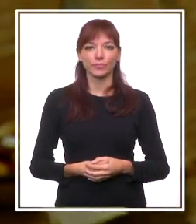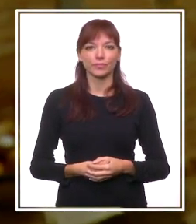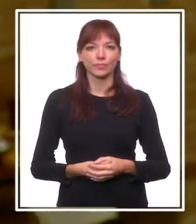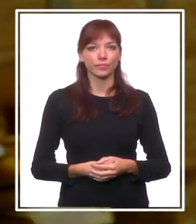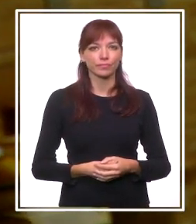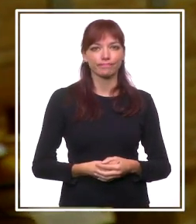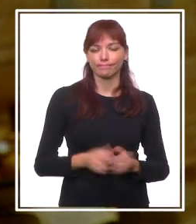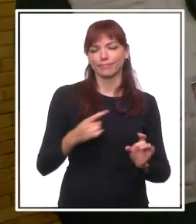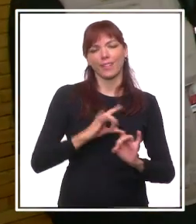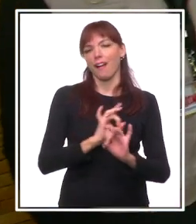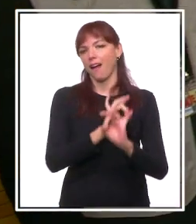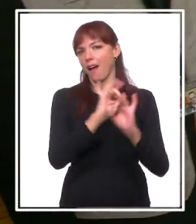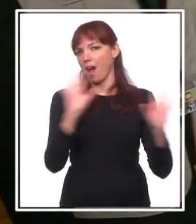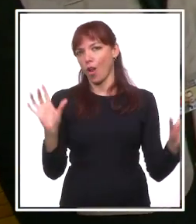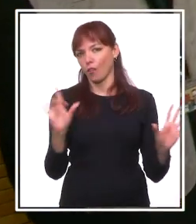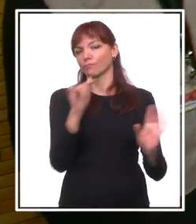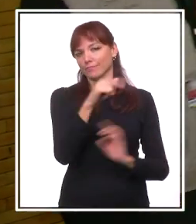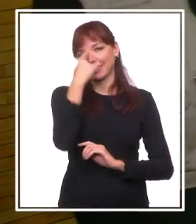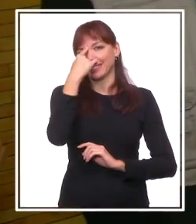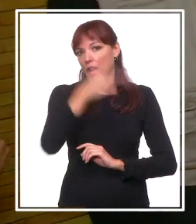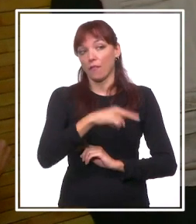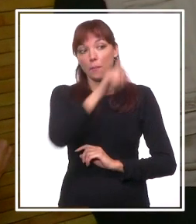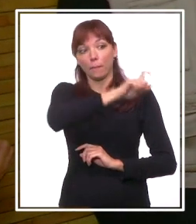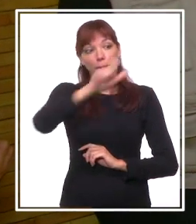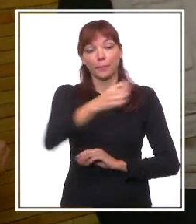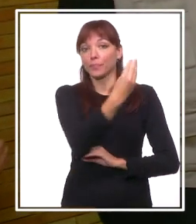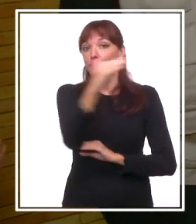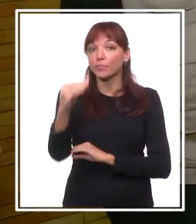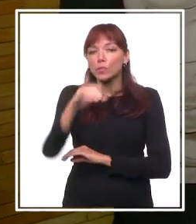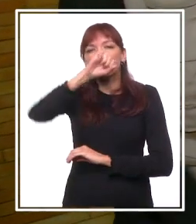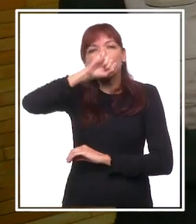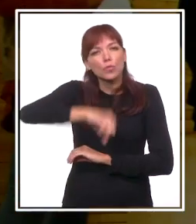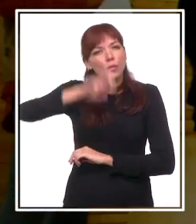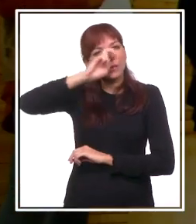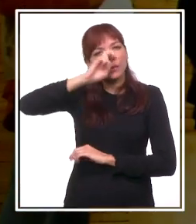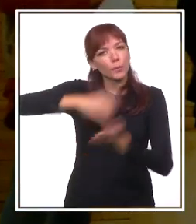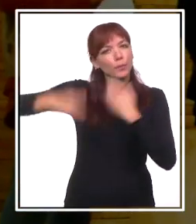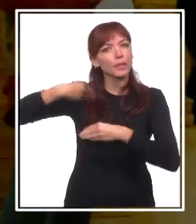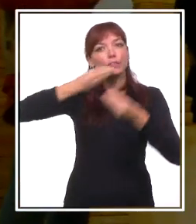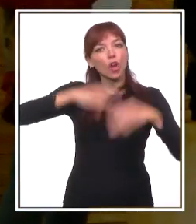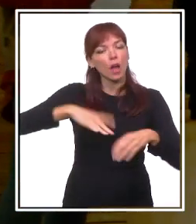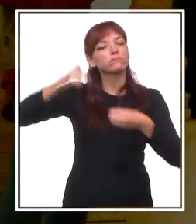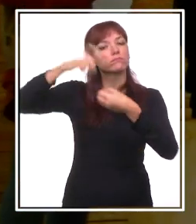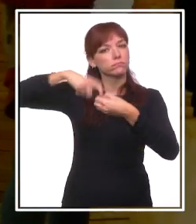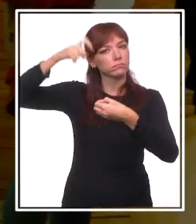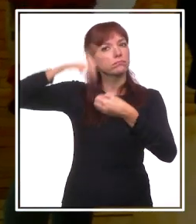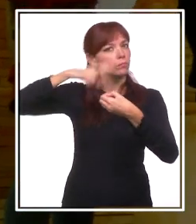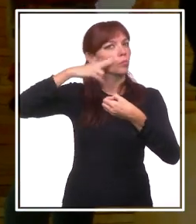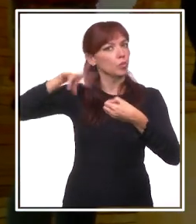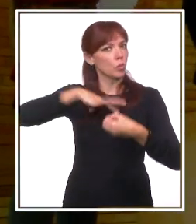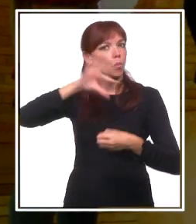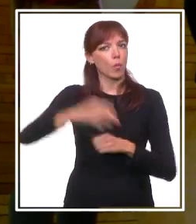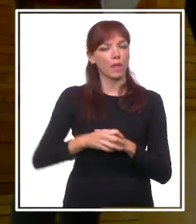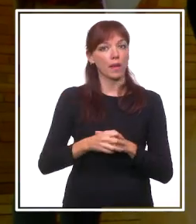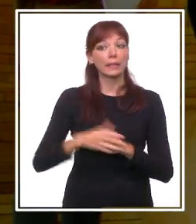No tenemos ninguna duda de lo mucho que pueden aportar al museo estos amantes de la historia antigua, pero de momento, con su participación, ya han